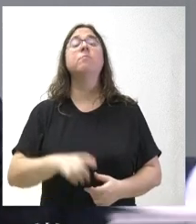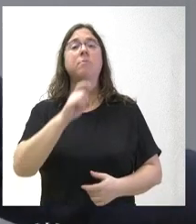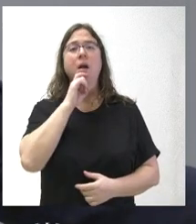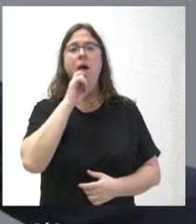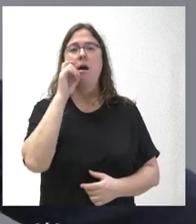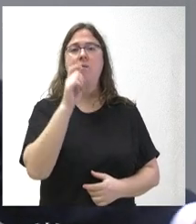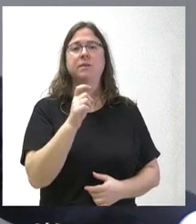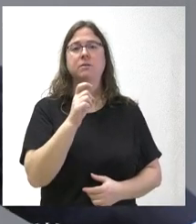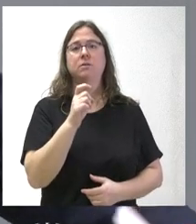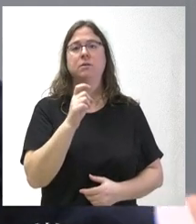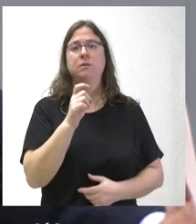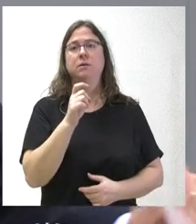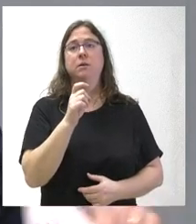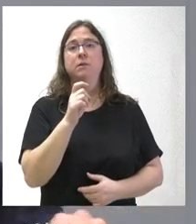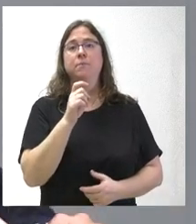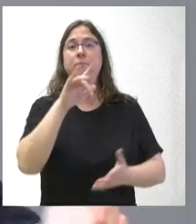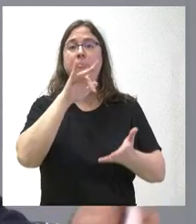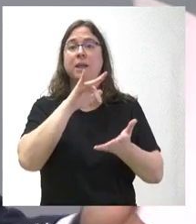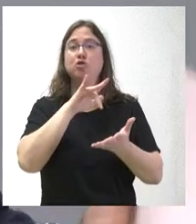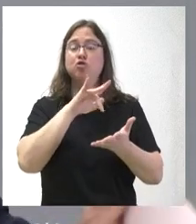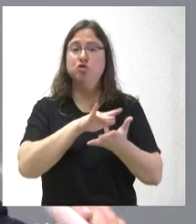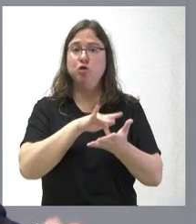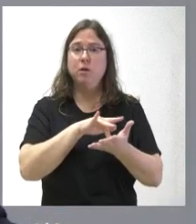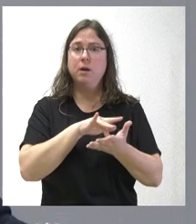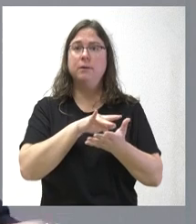Señalar que también hemos repasado